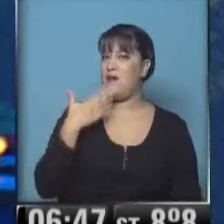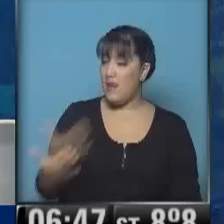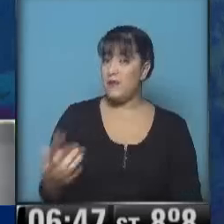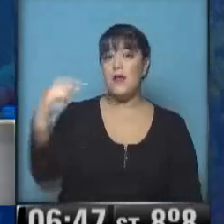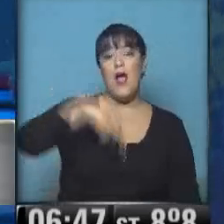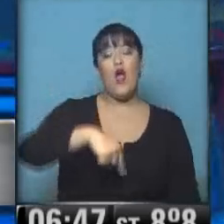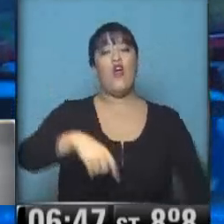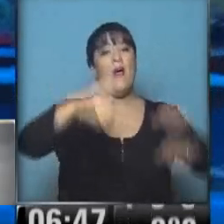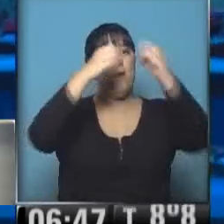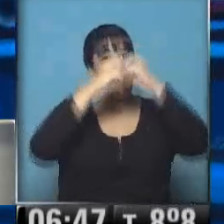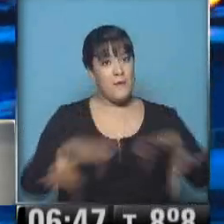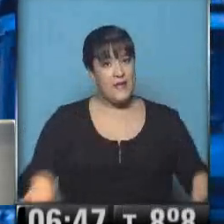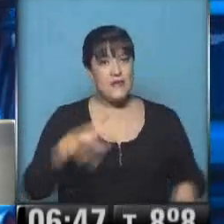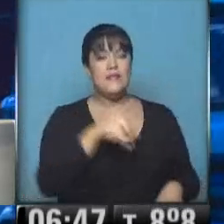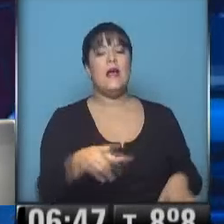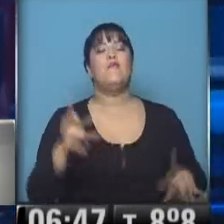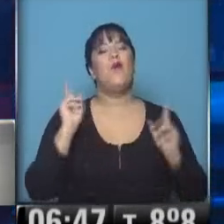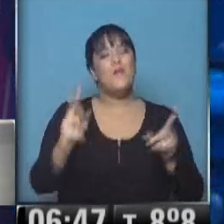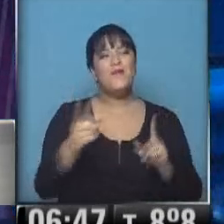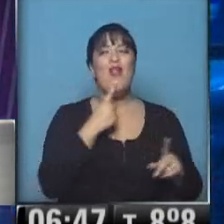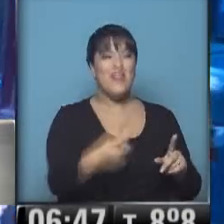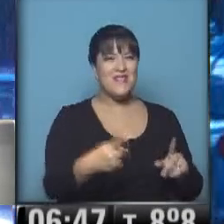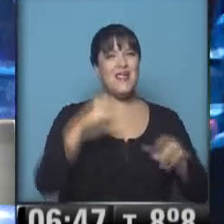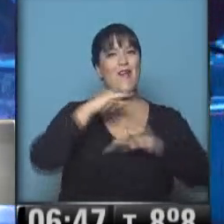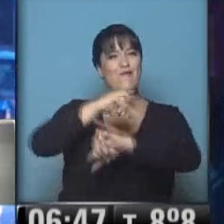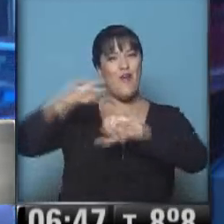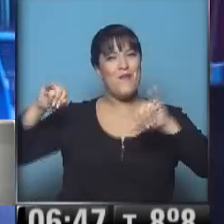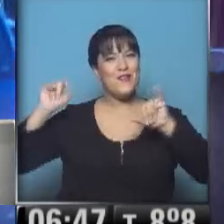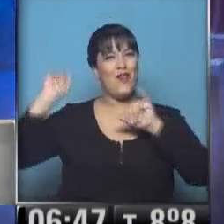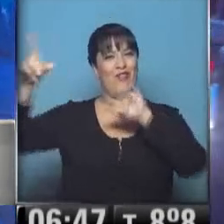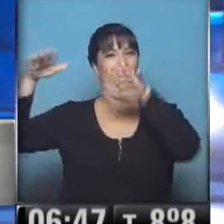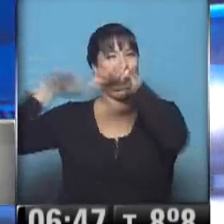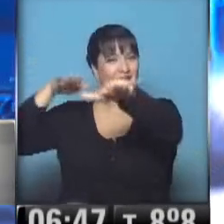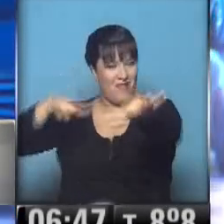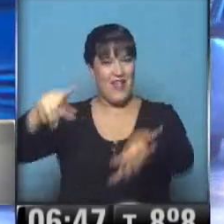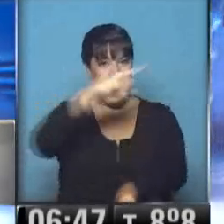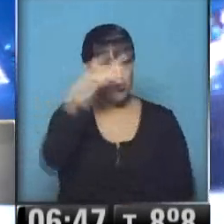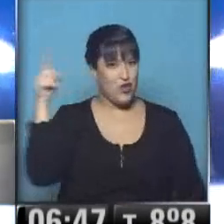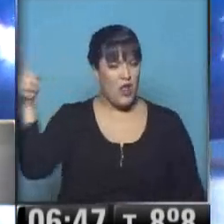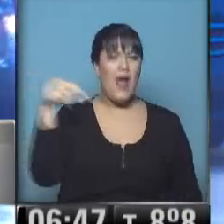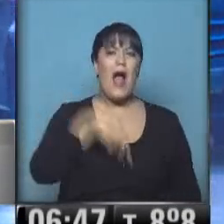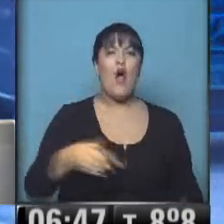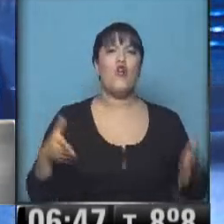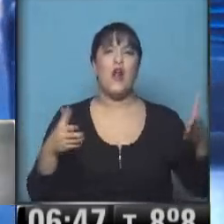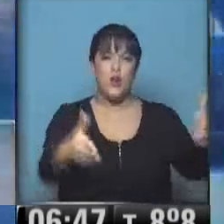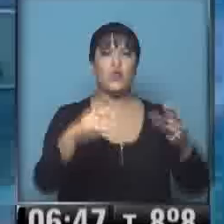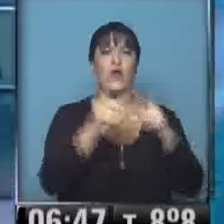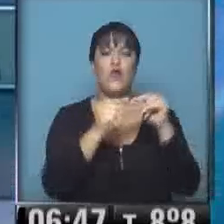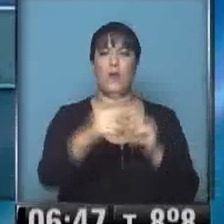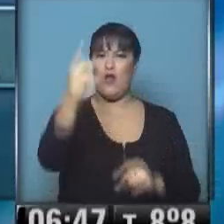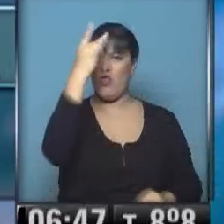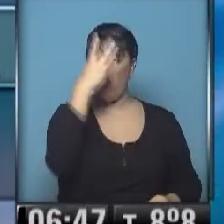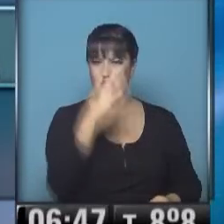comenzar entonces la recorrida a través de la información que nos suministra Diario Vialidad Nacional y lo hacemos en la ruta 12, la ruta del Mercosur,